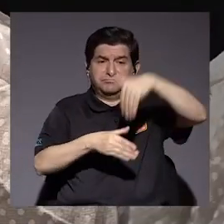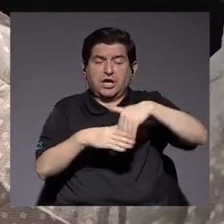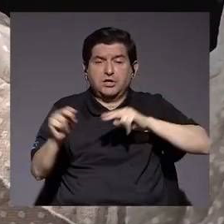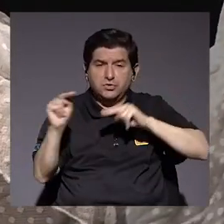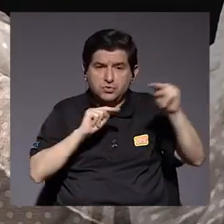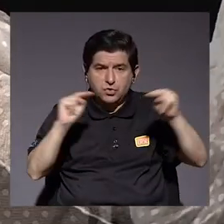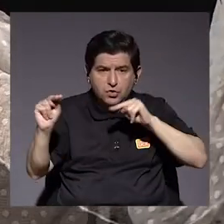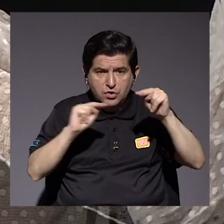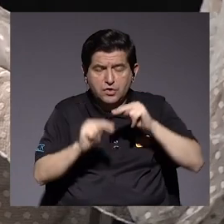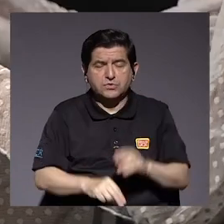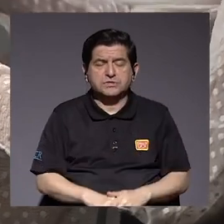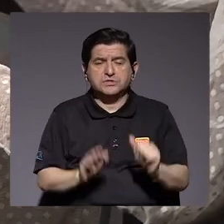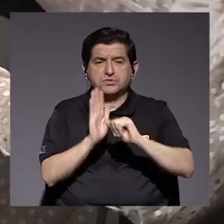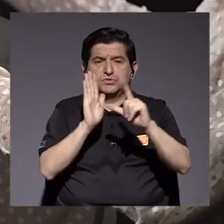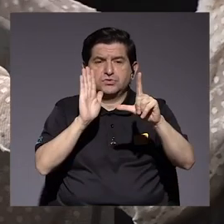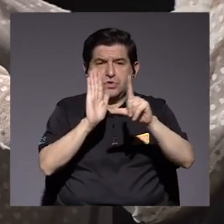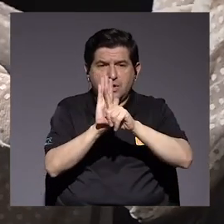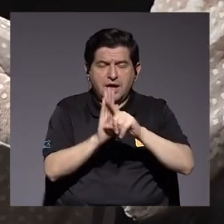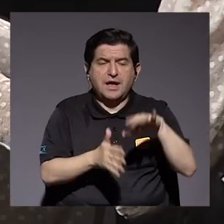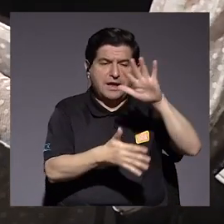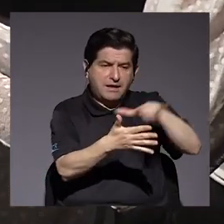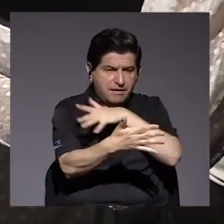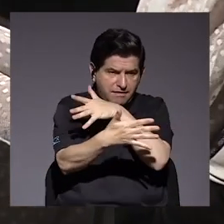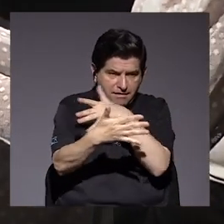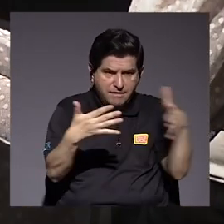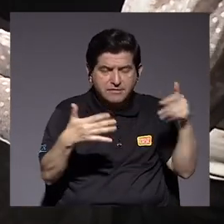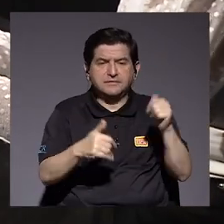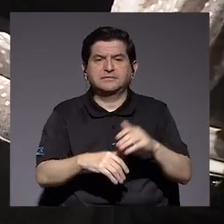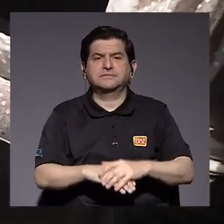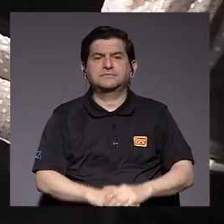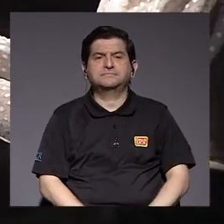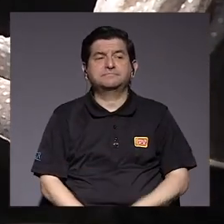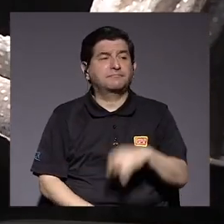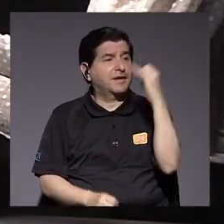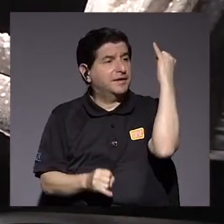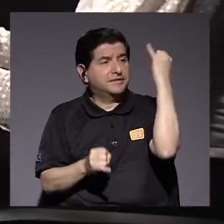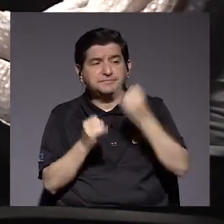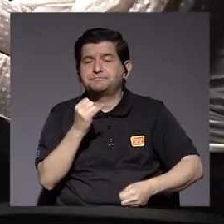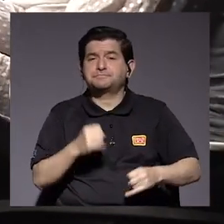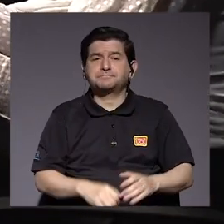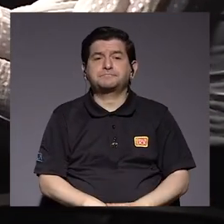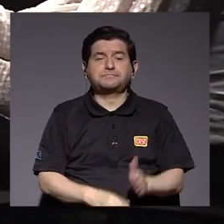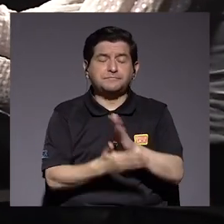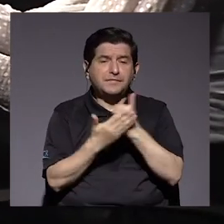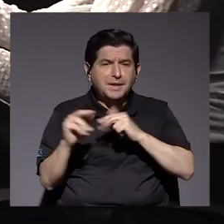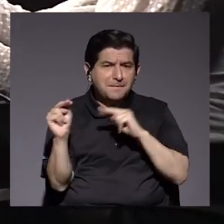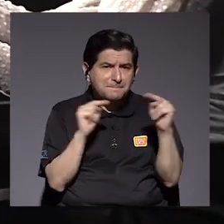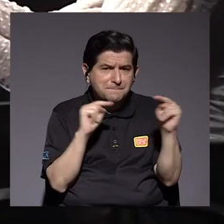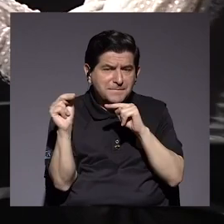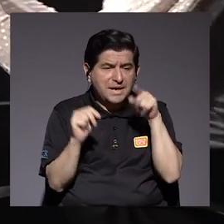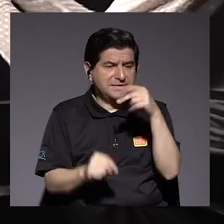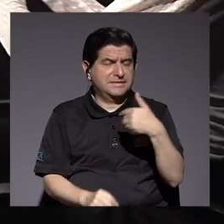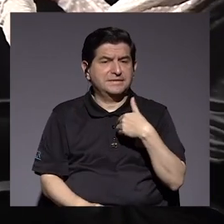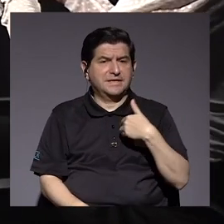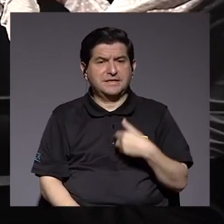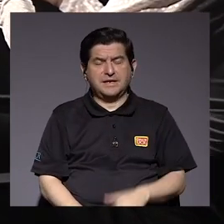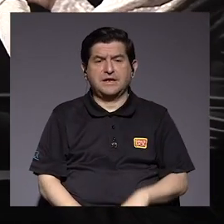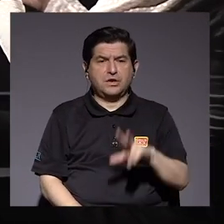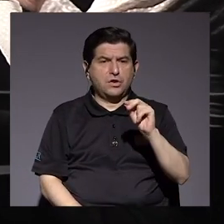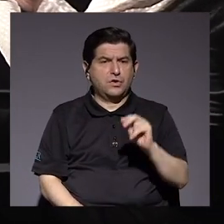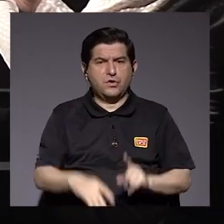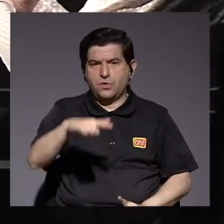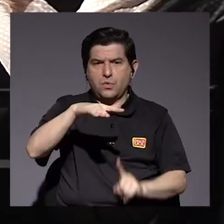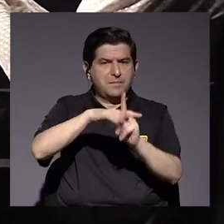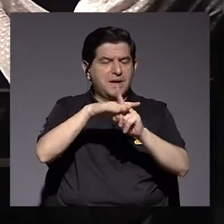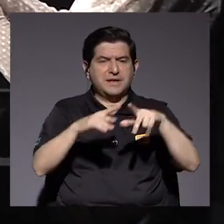las negociaciones de la Asamblea y dentro de la agenda. Y, al final, parte de la negociación de ellos era que no se vea el PAC